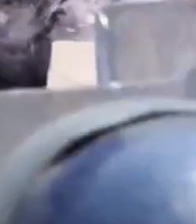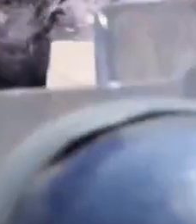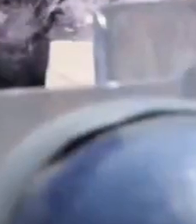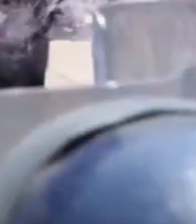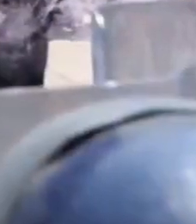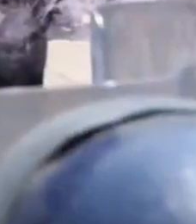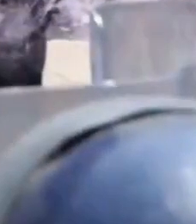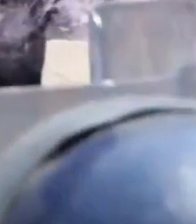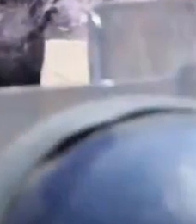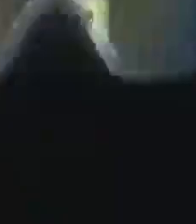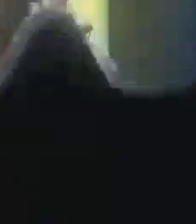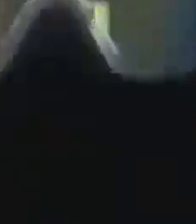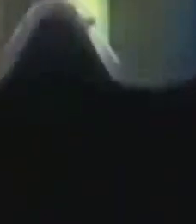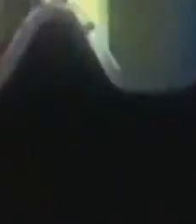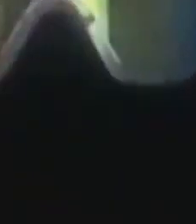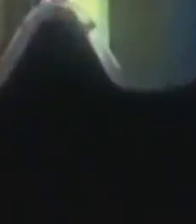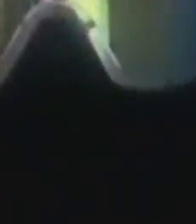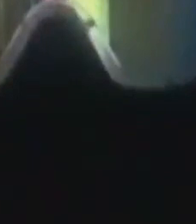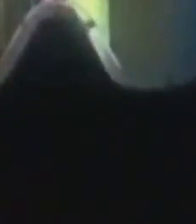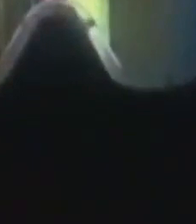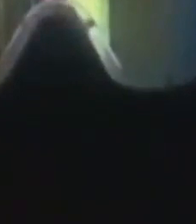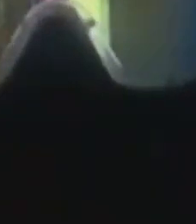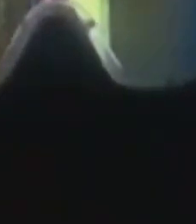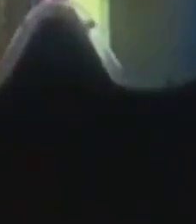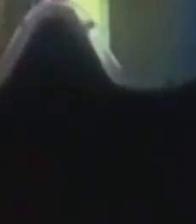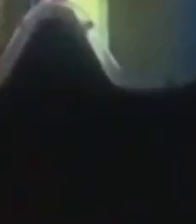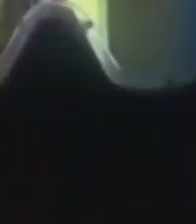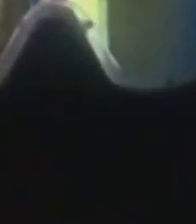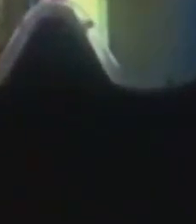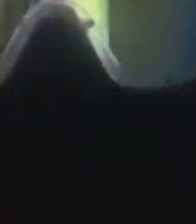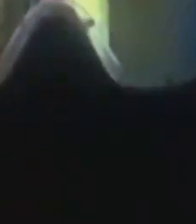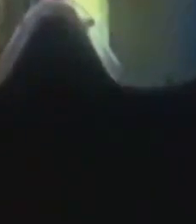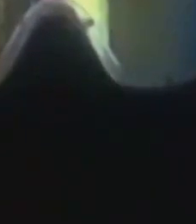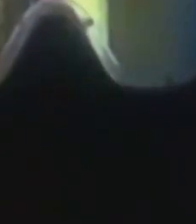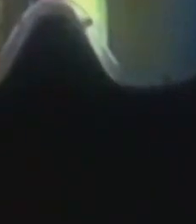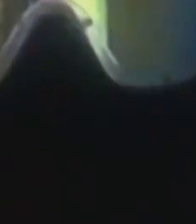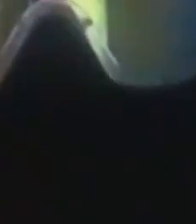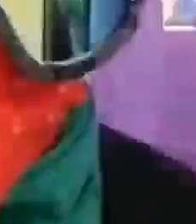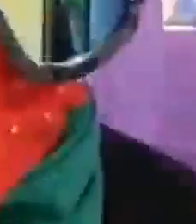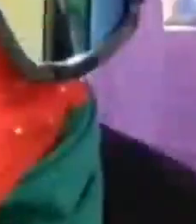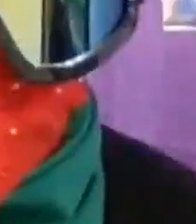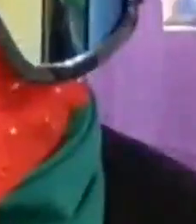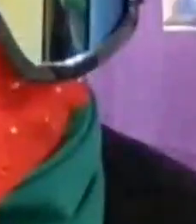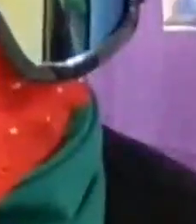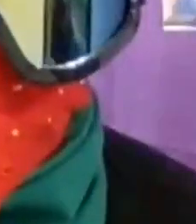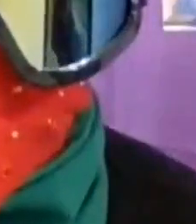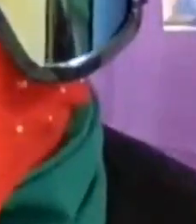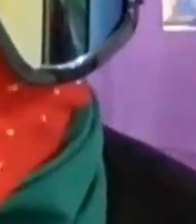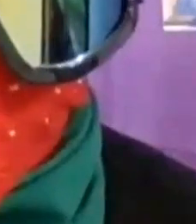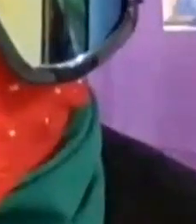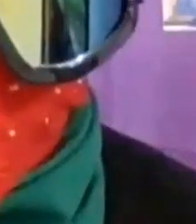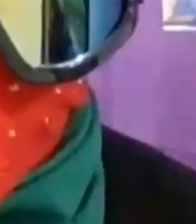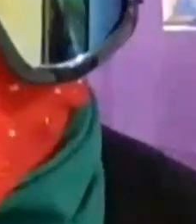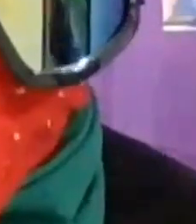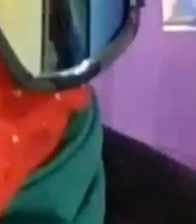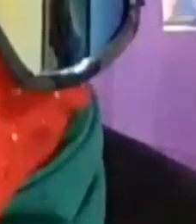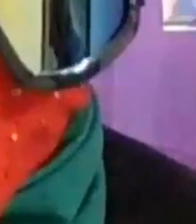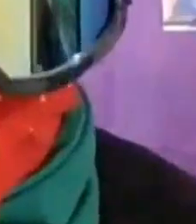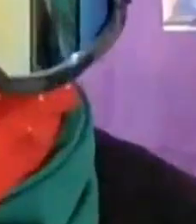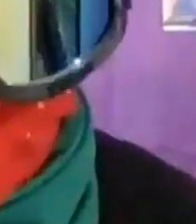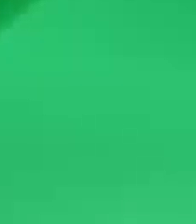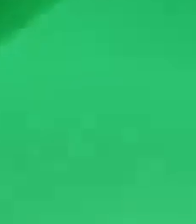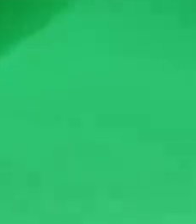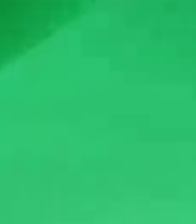citatorios girados a compañeras ha habido cateos a sus casas que hay una necesidad de que se genere una alerta de género